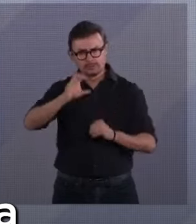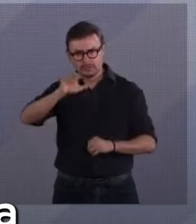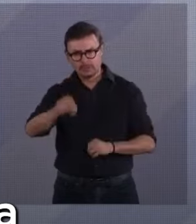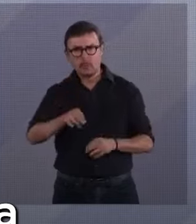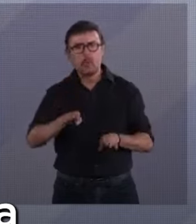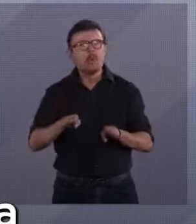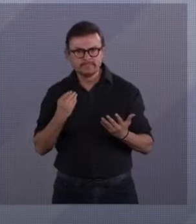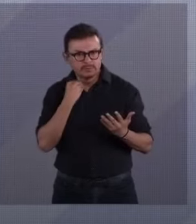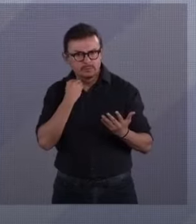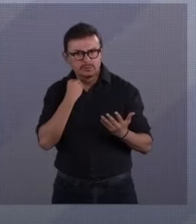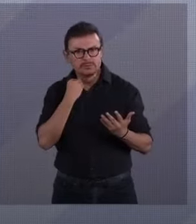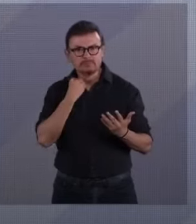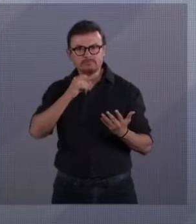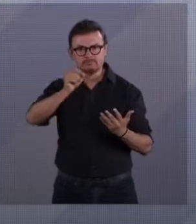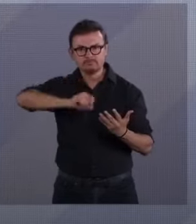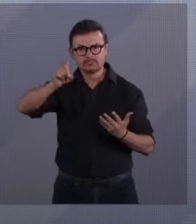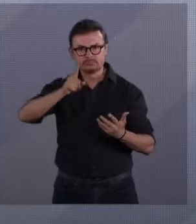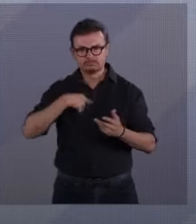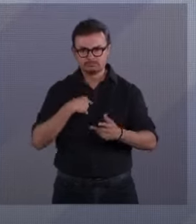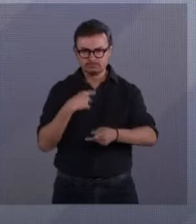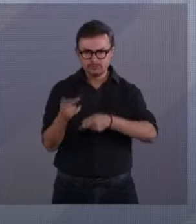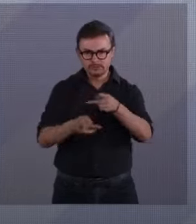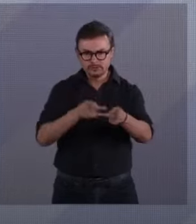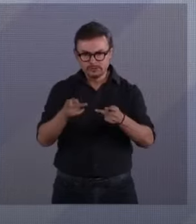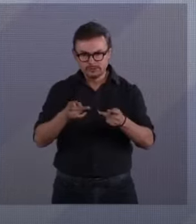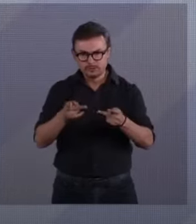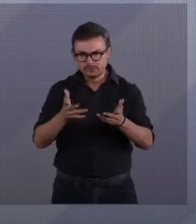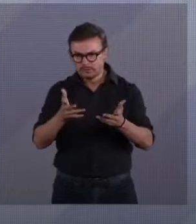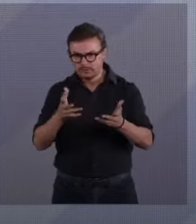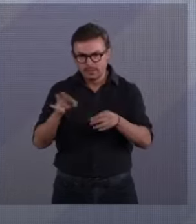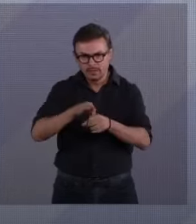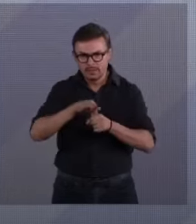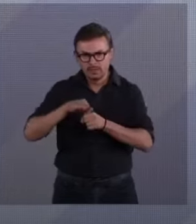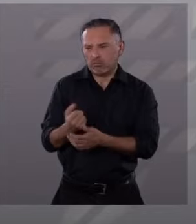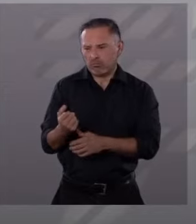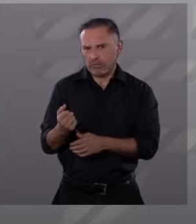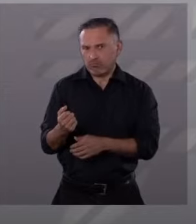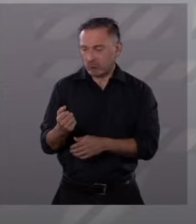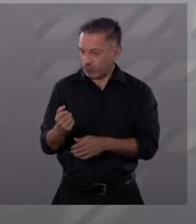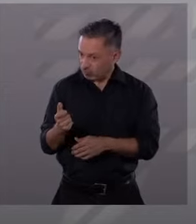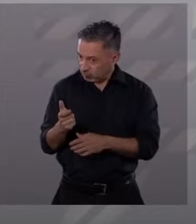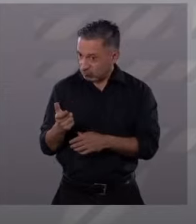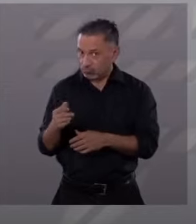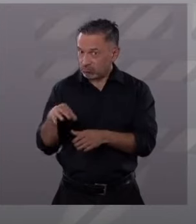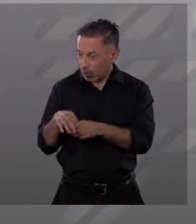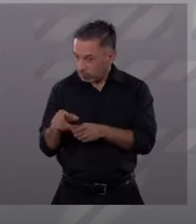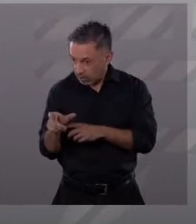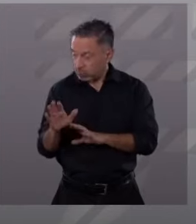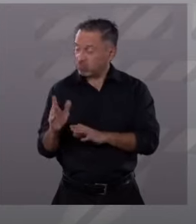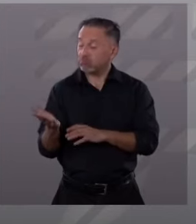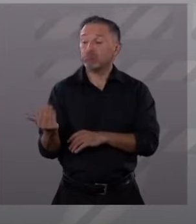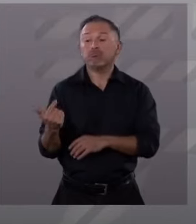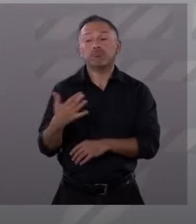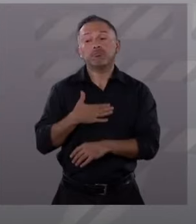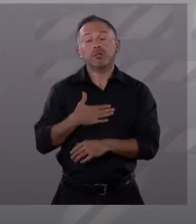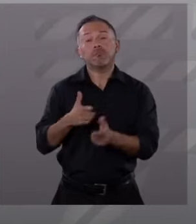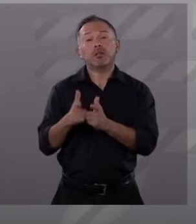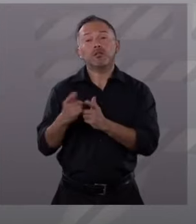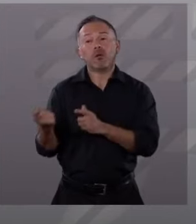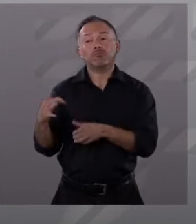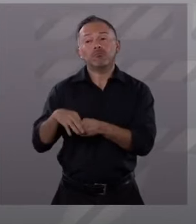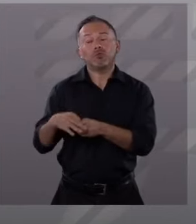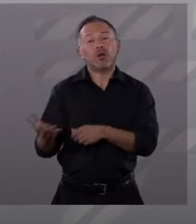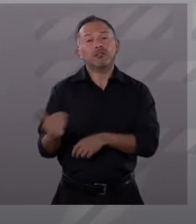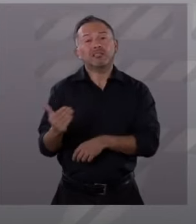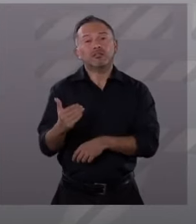consulta y nunca más un cuate o una cuota en la Corte. Ellos lo que quieren es instaurar un